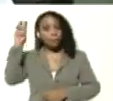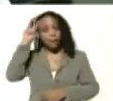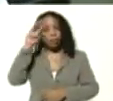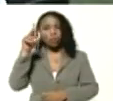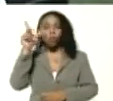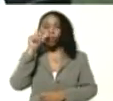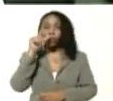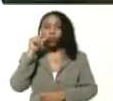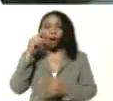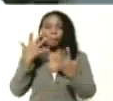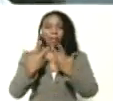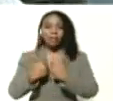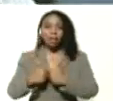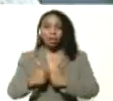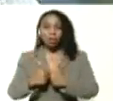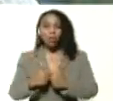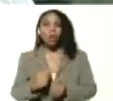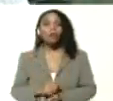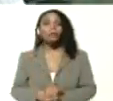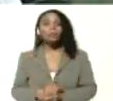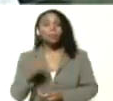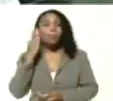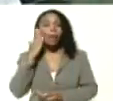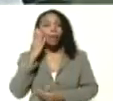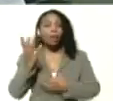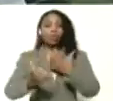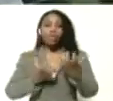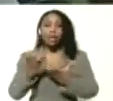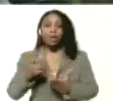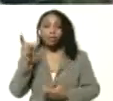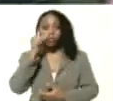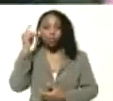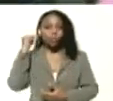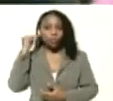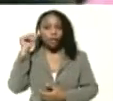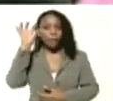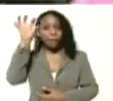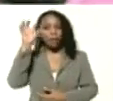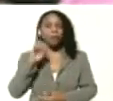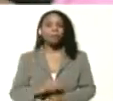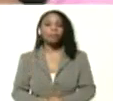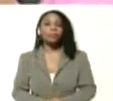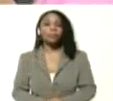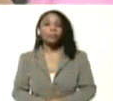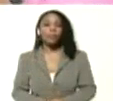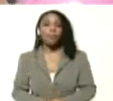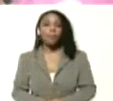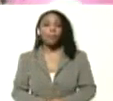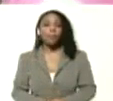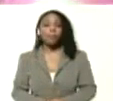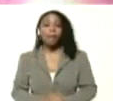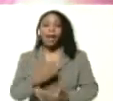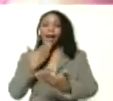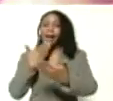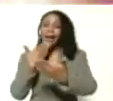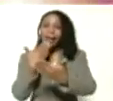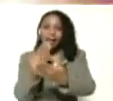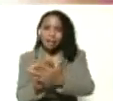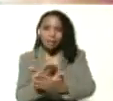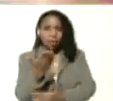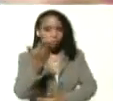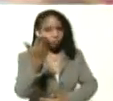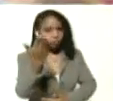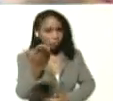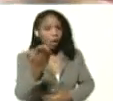administrativo, madres cenifas, cocineros y cocineras de la patria. Agradecida como usted